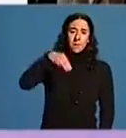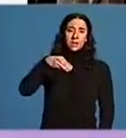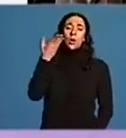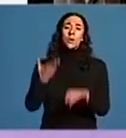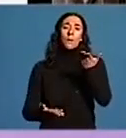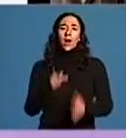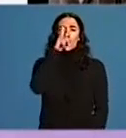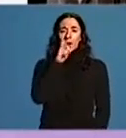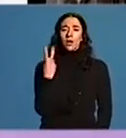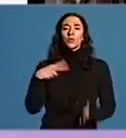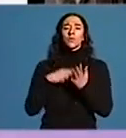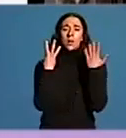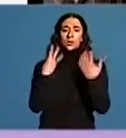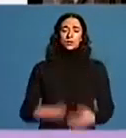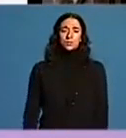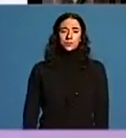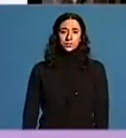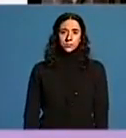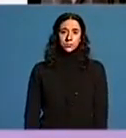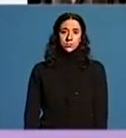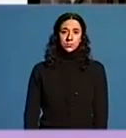con relación ao exercicio anterior.